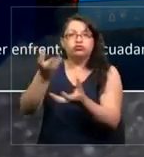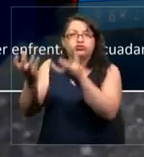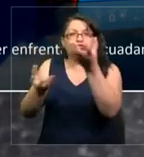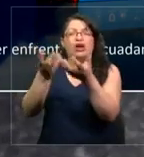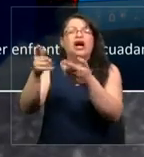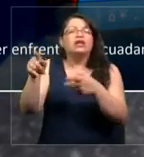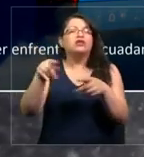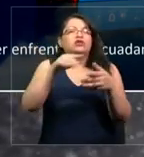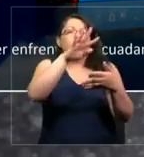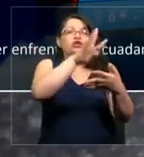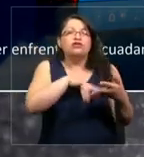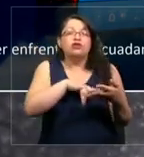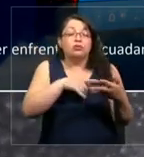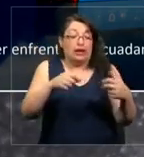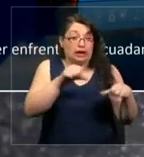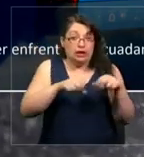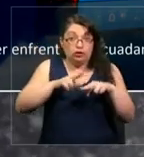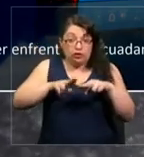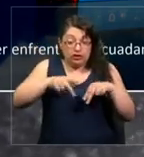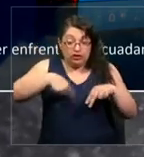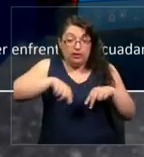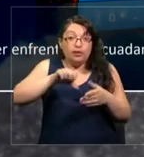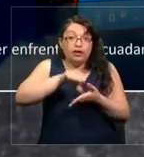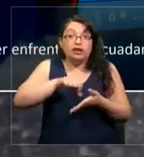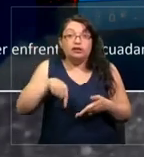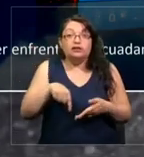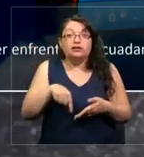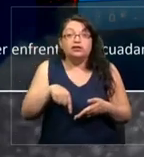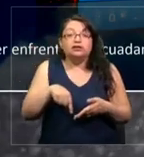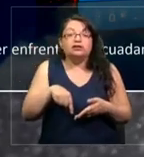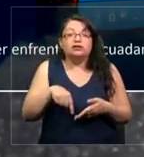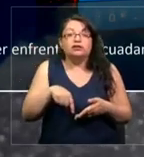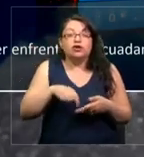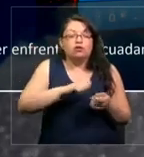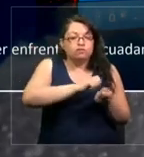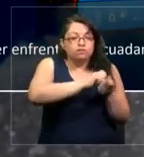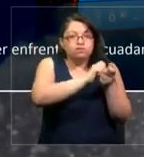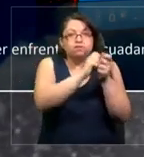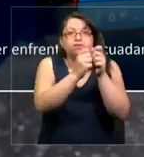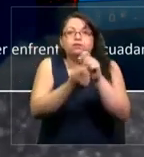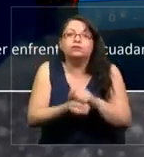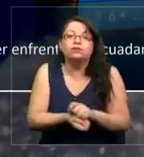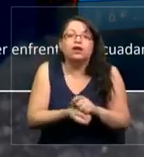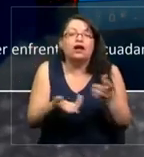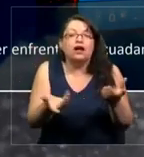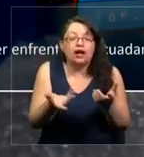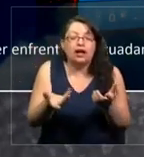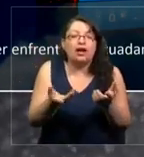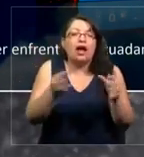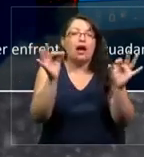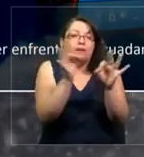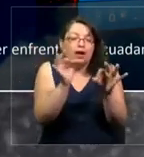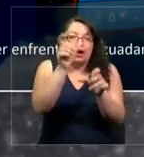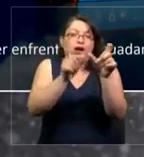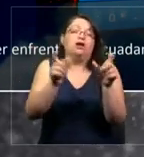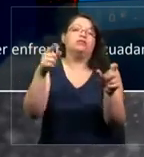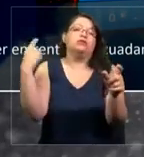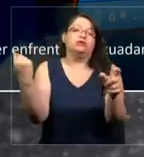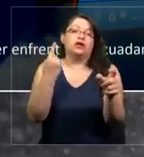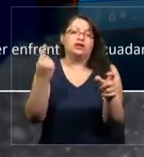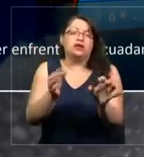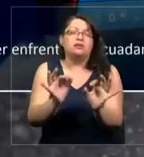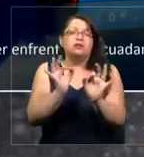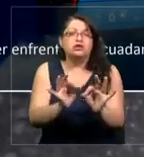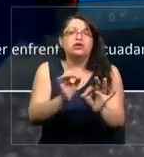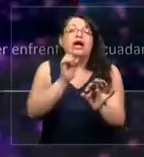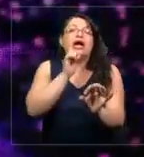la ciencia que nosotros hacemos en nuestro centro, la traducimos al público general y particularmente